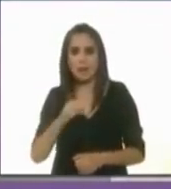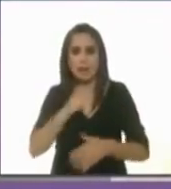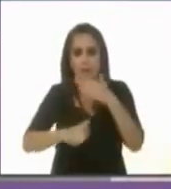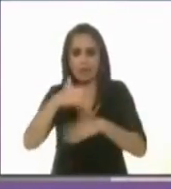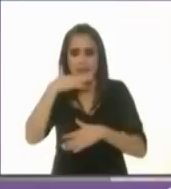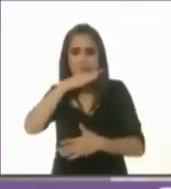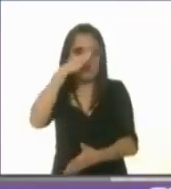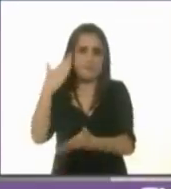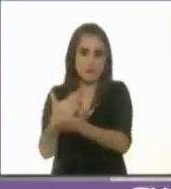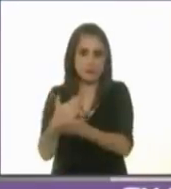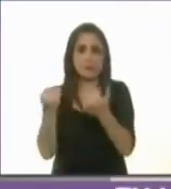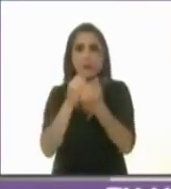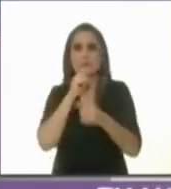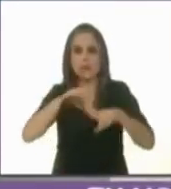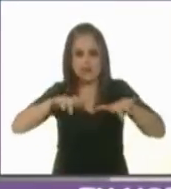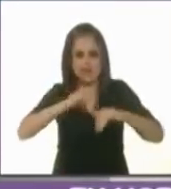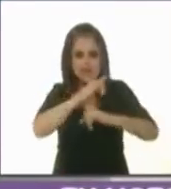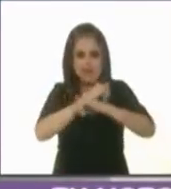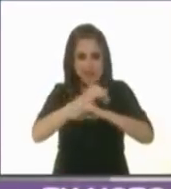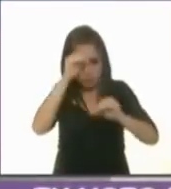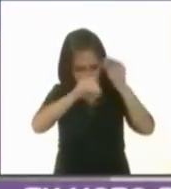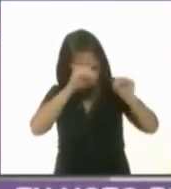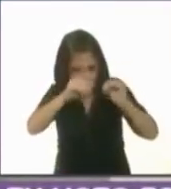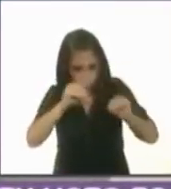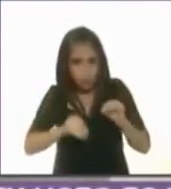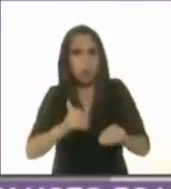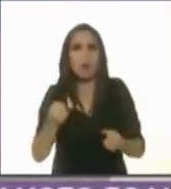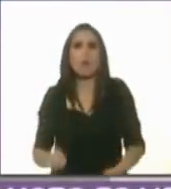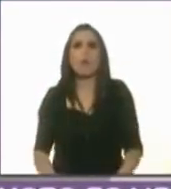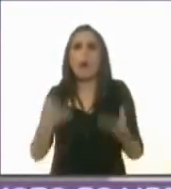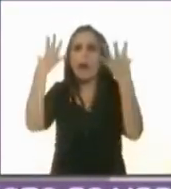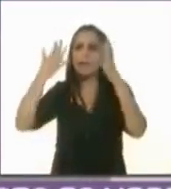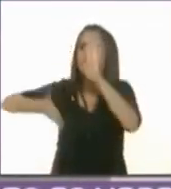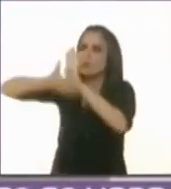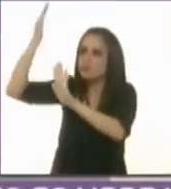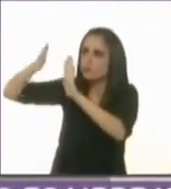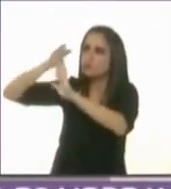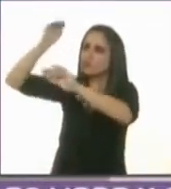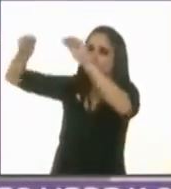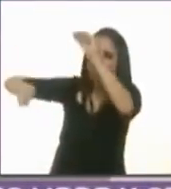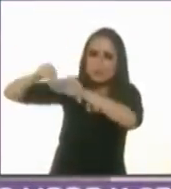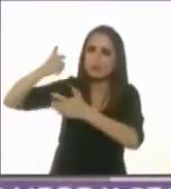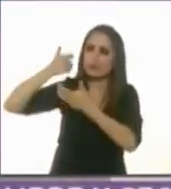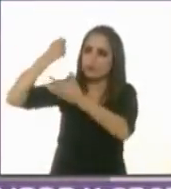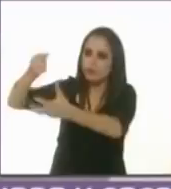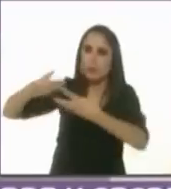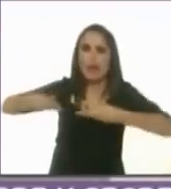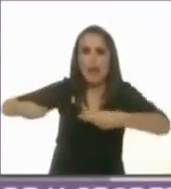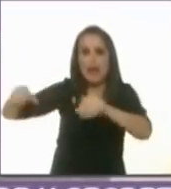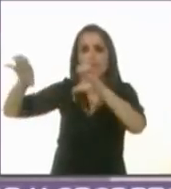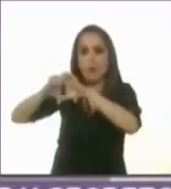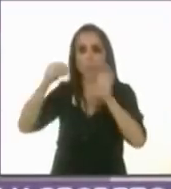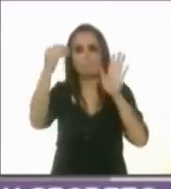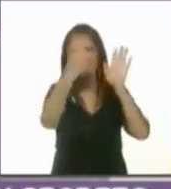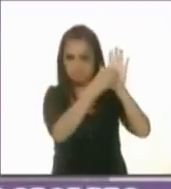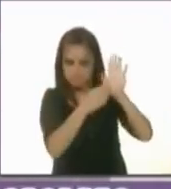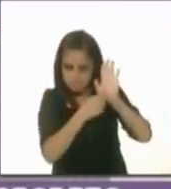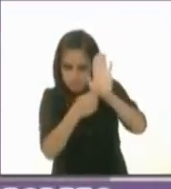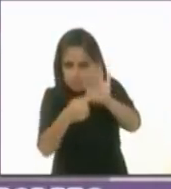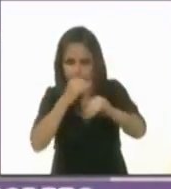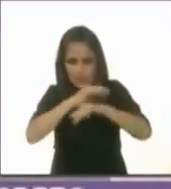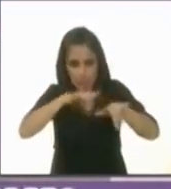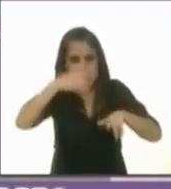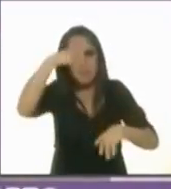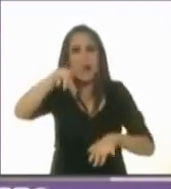y poner en plataforma digital todos los avances de las obras que se vayan dando en esta ciudad para que nunca más se repita una línea